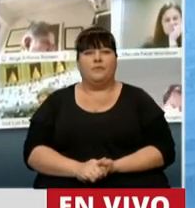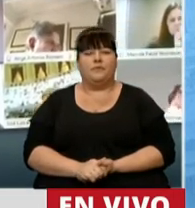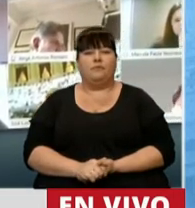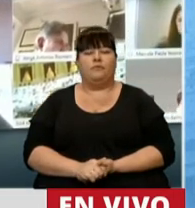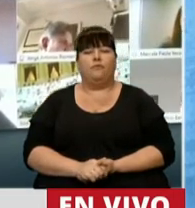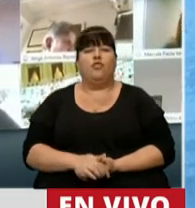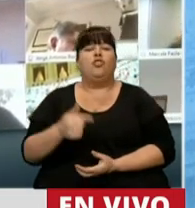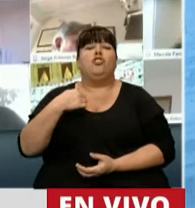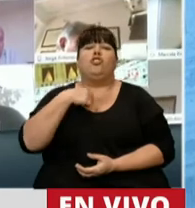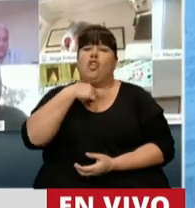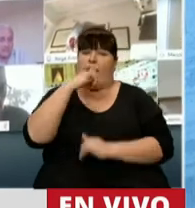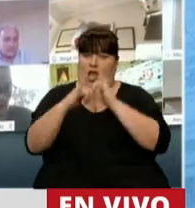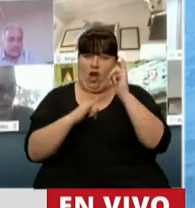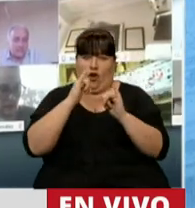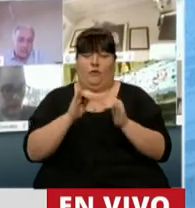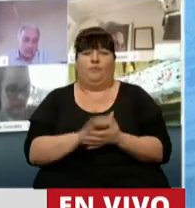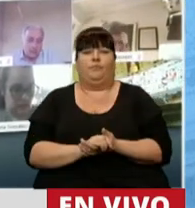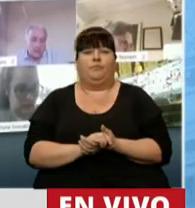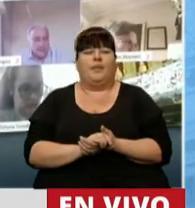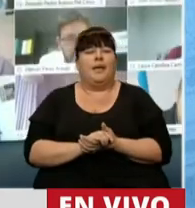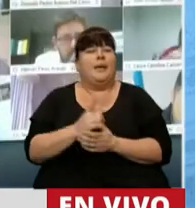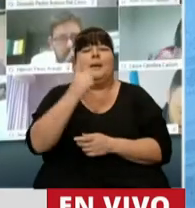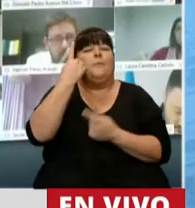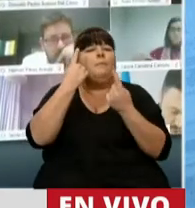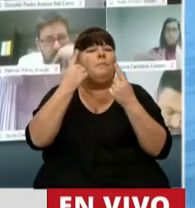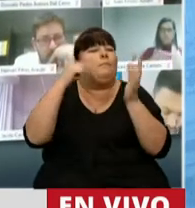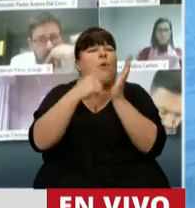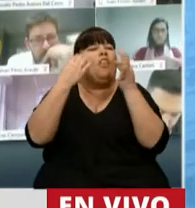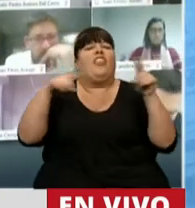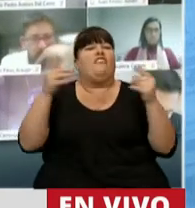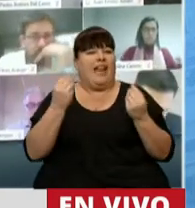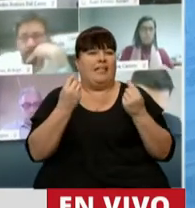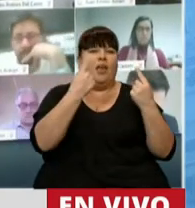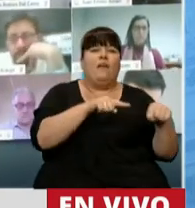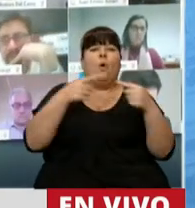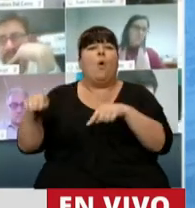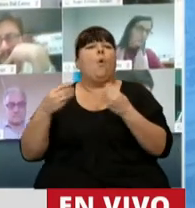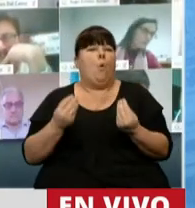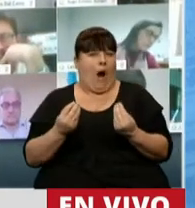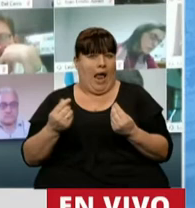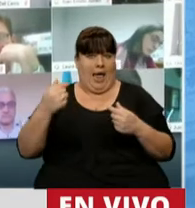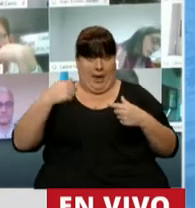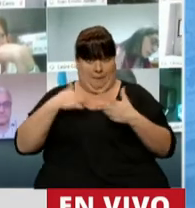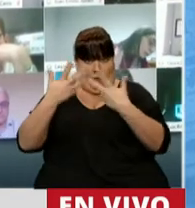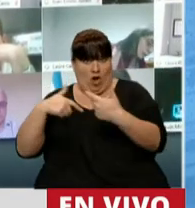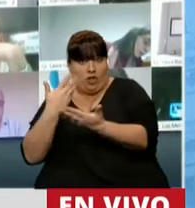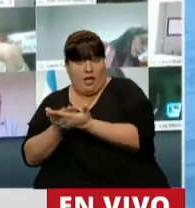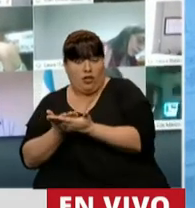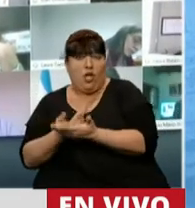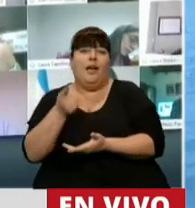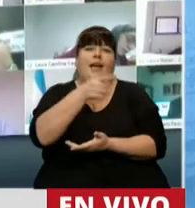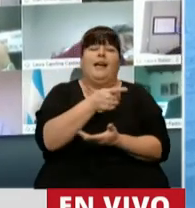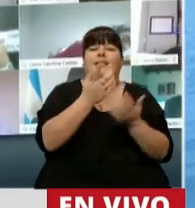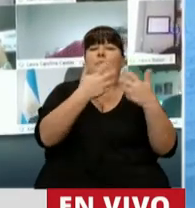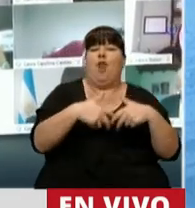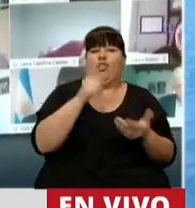Quiero yo hacer referencia a la principal diferencia entre una cosa y la otra, entre nuestro proyecto y